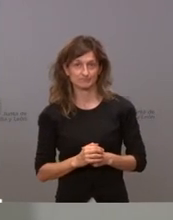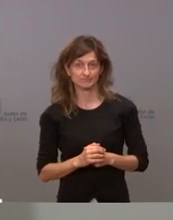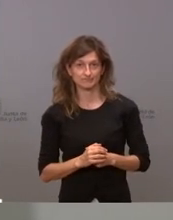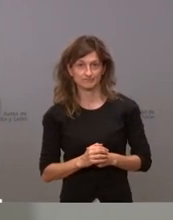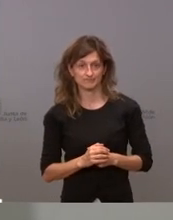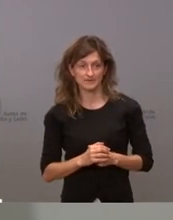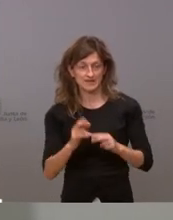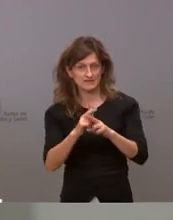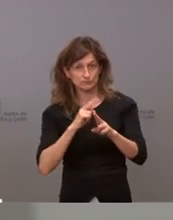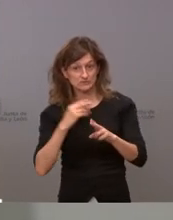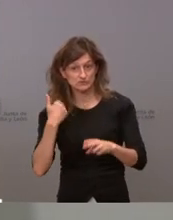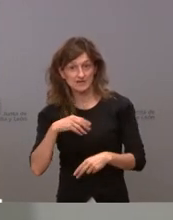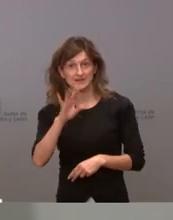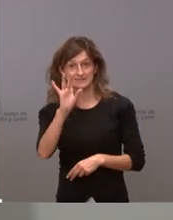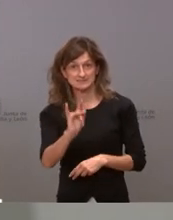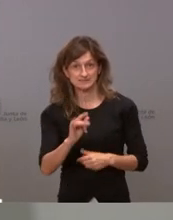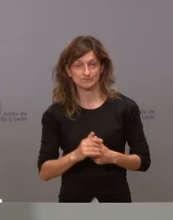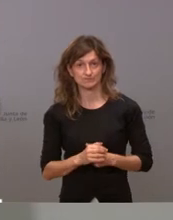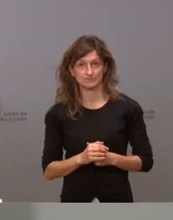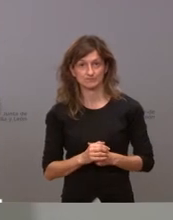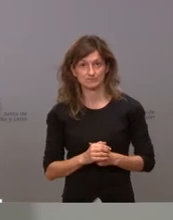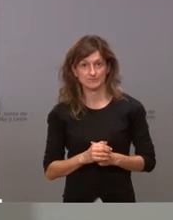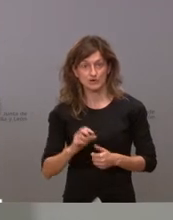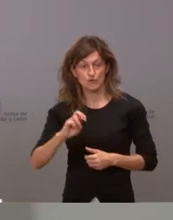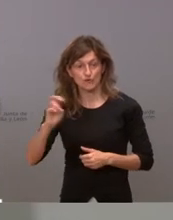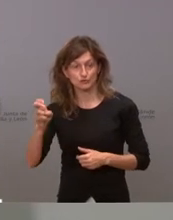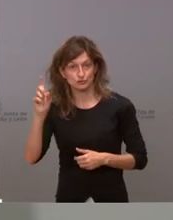le estoy contestando que sí pero lo otro también